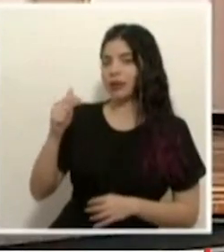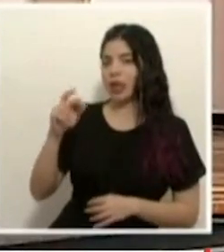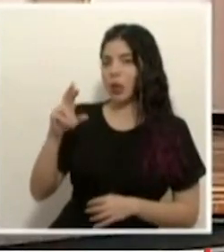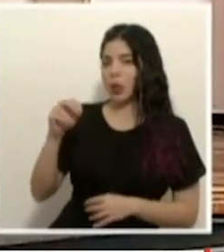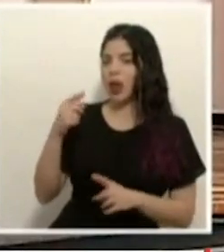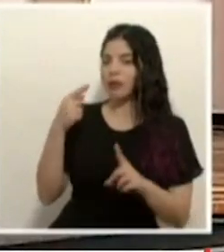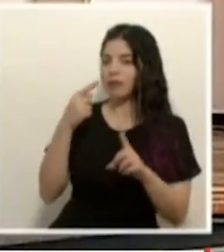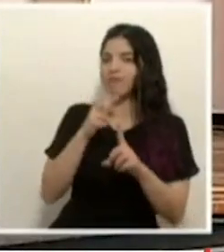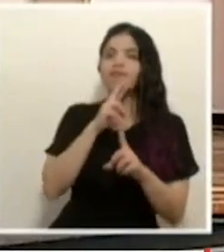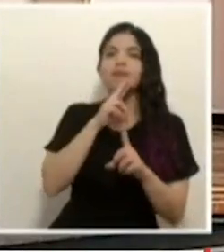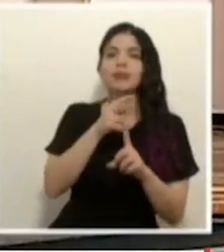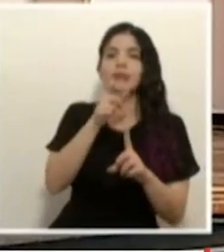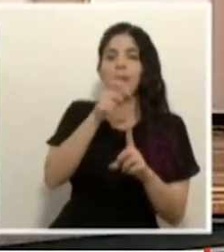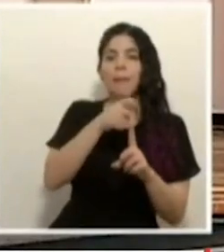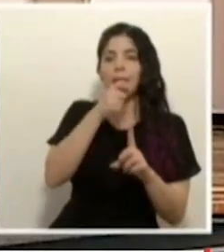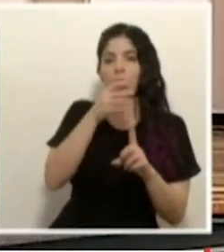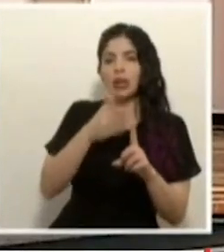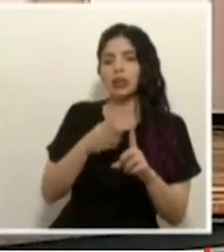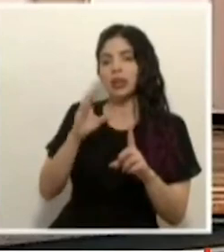de la colega de Colombia